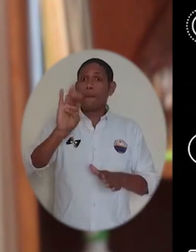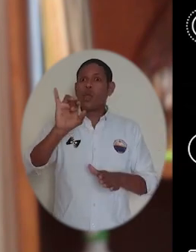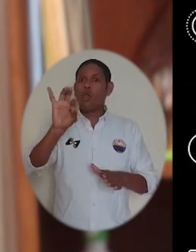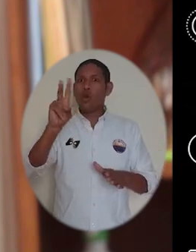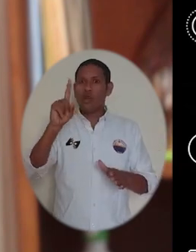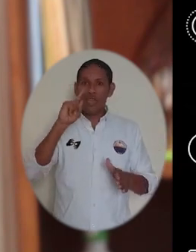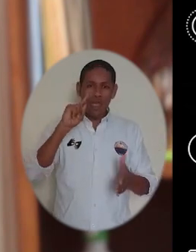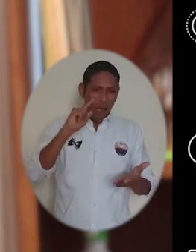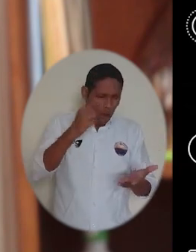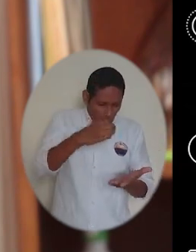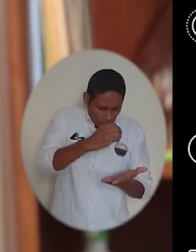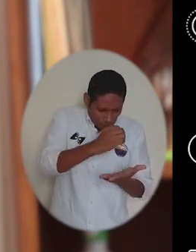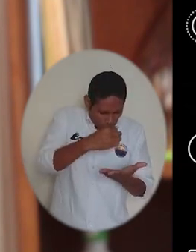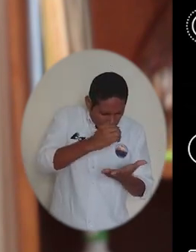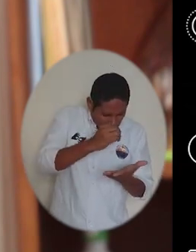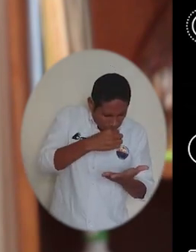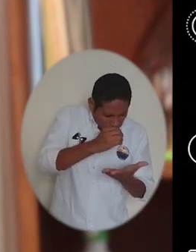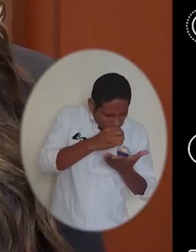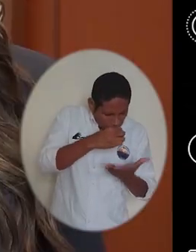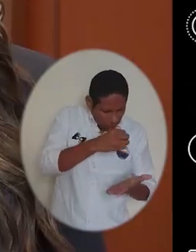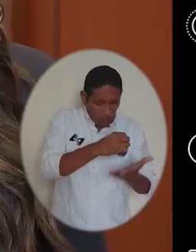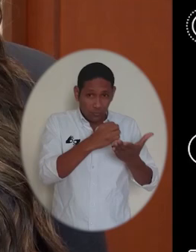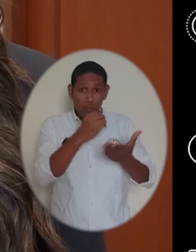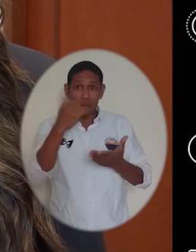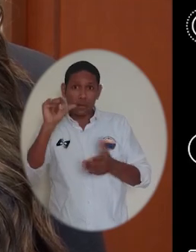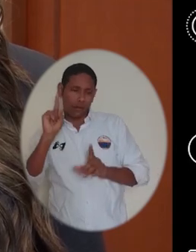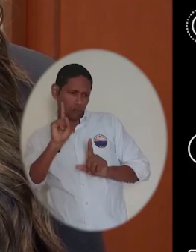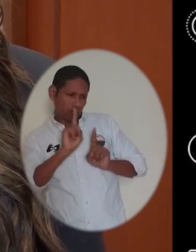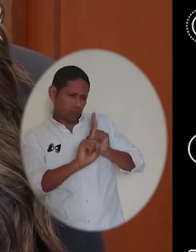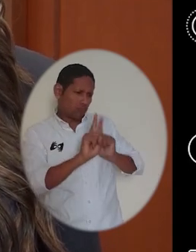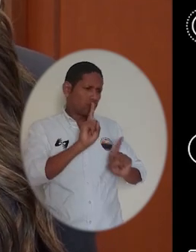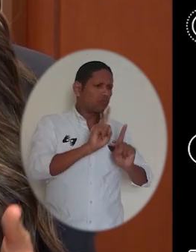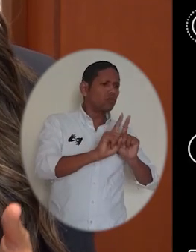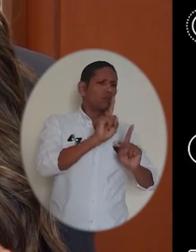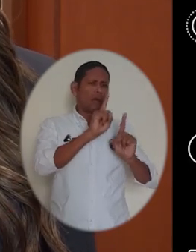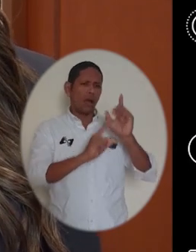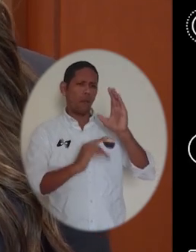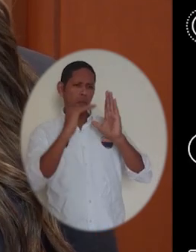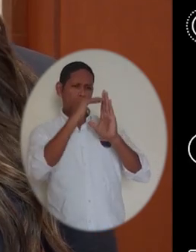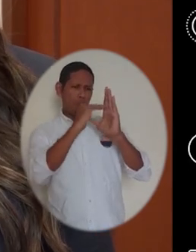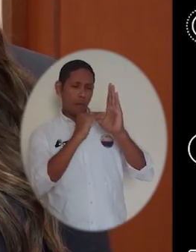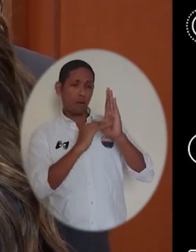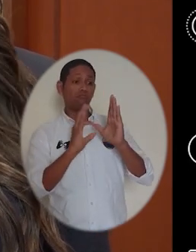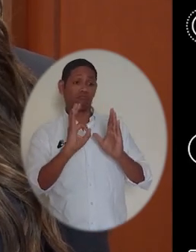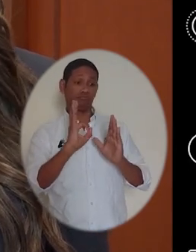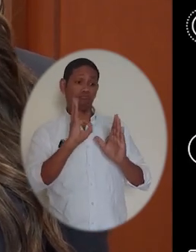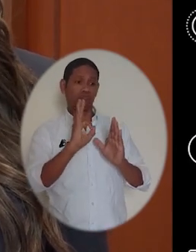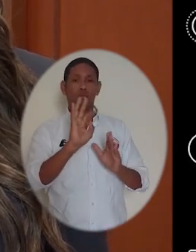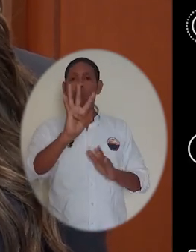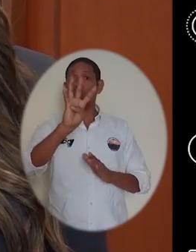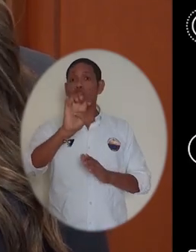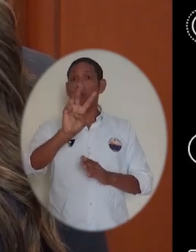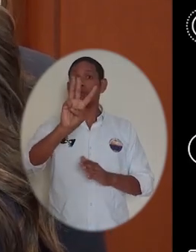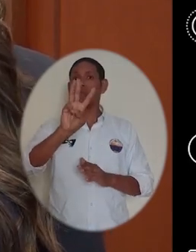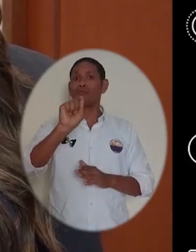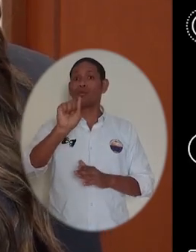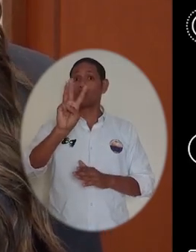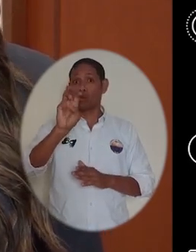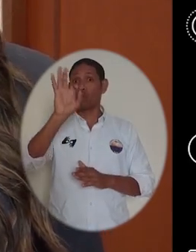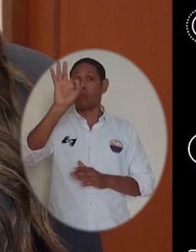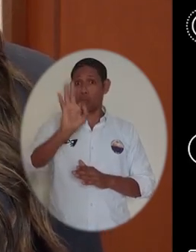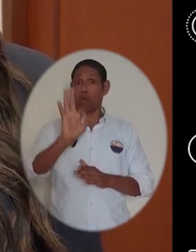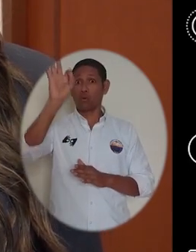Magdalena recibiera la visita de verificación a los estándares de calidad en la que obtuvo un 93.8% de